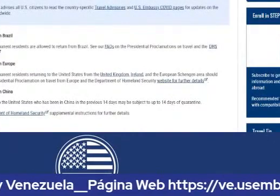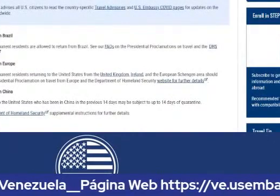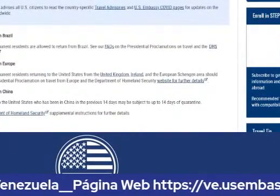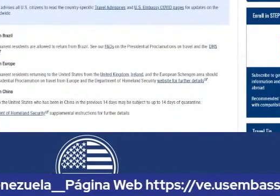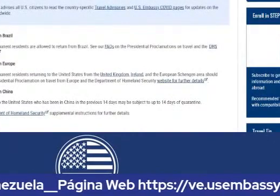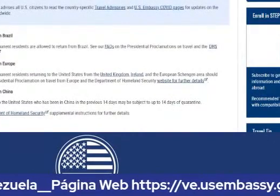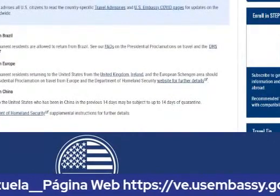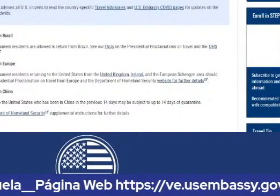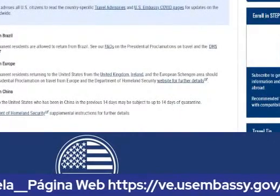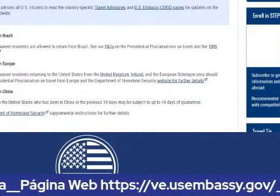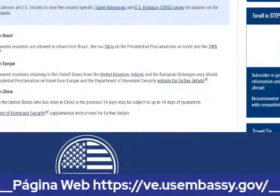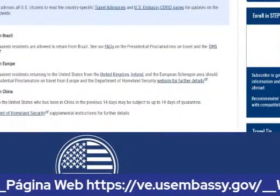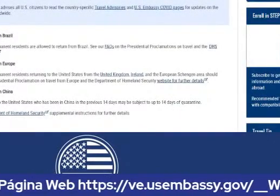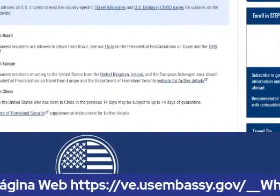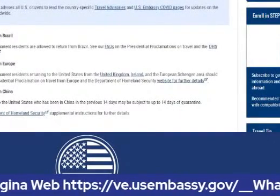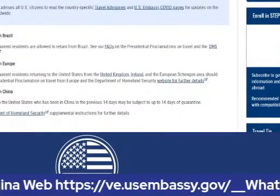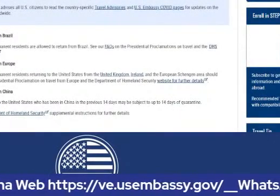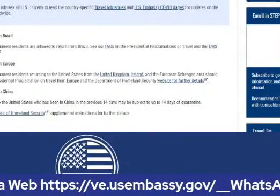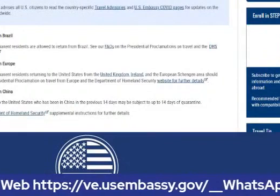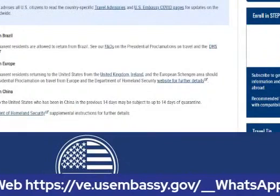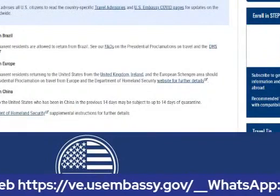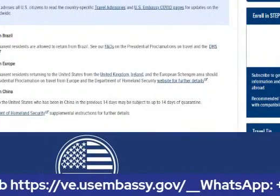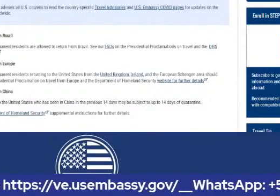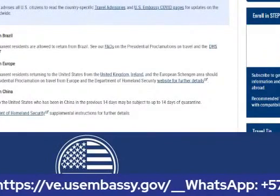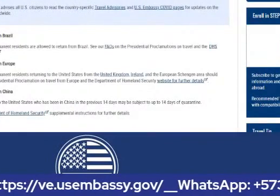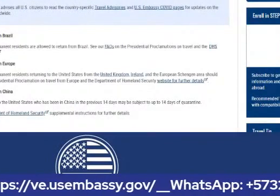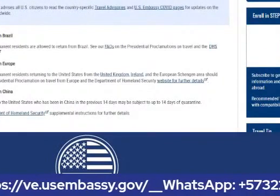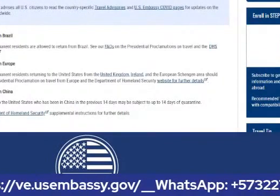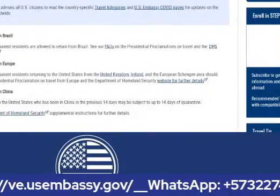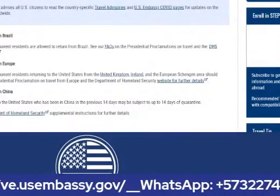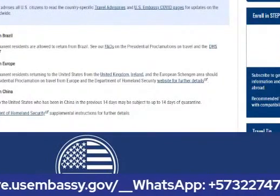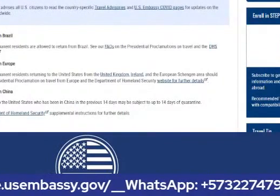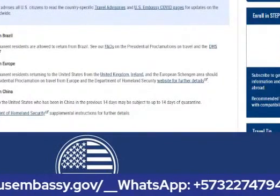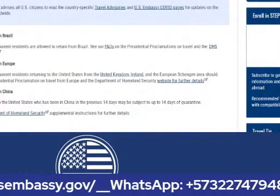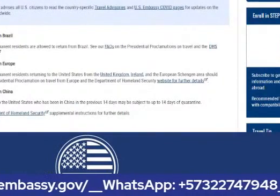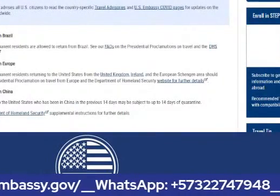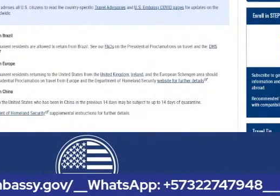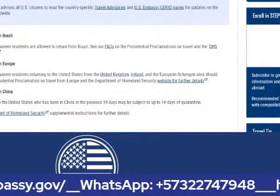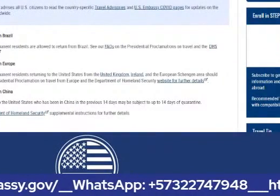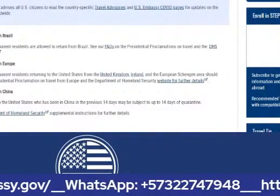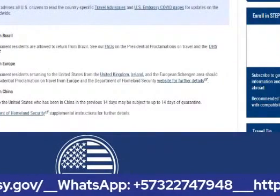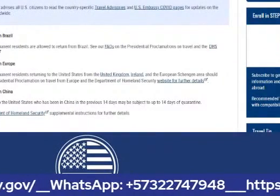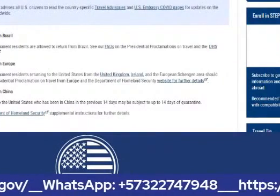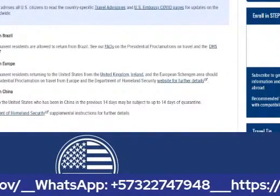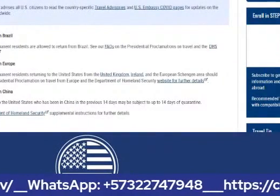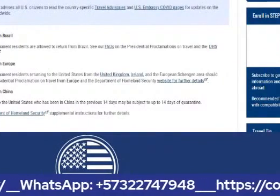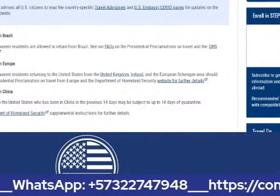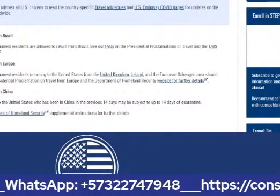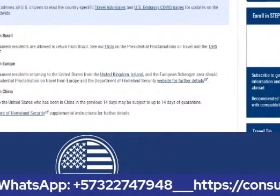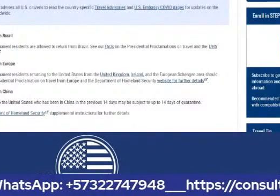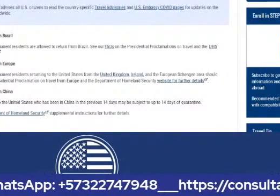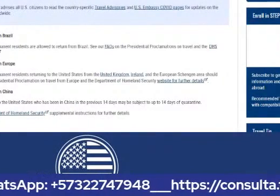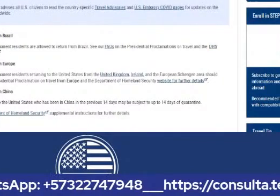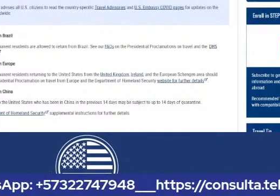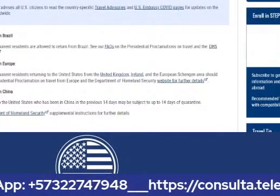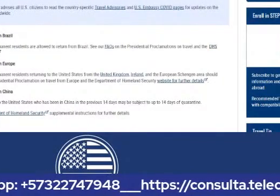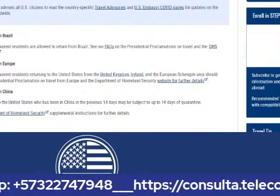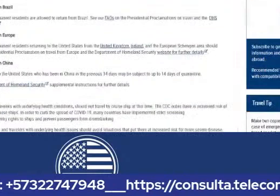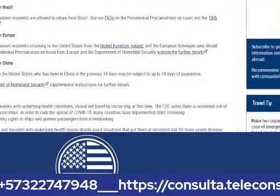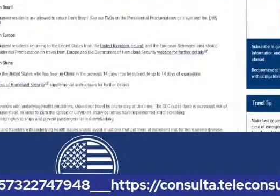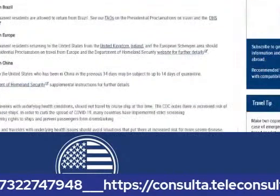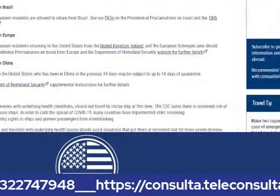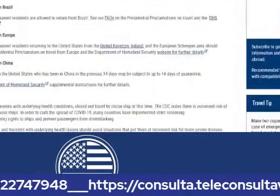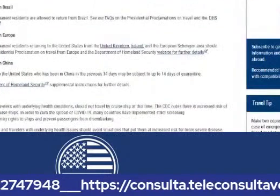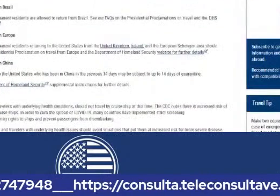vuelo y tiene una prueba que lo dice y tiene una carta de un médico puede